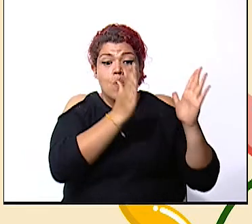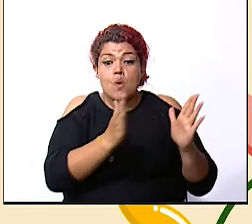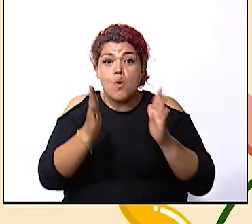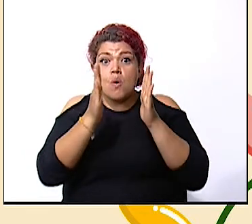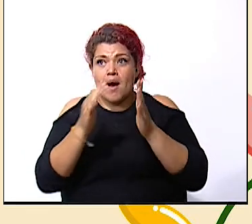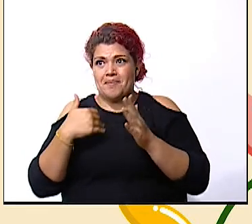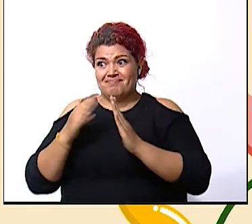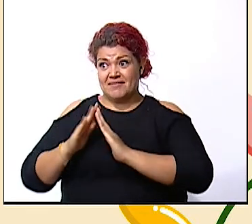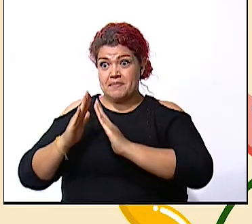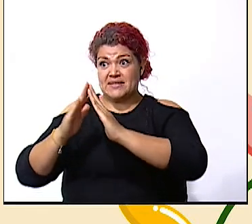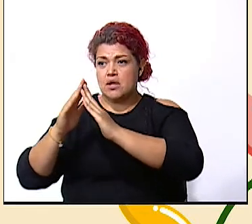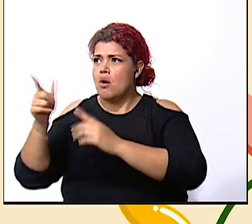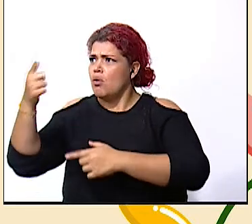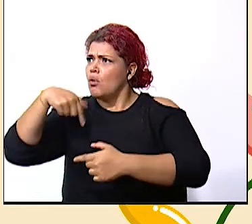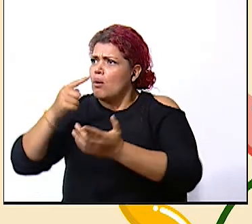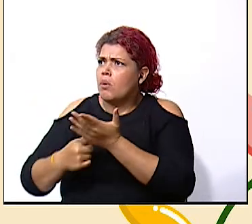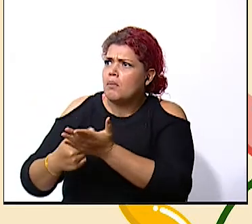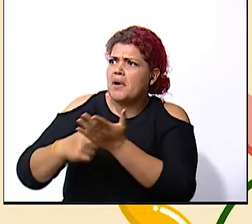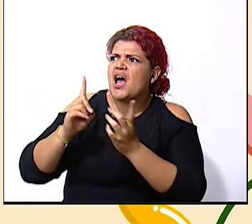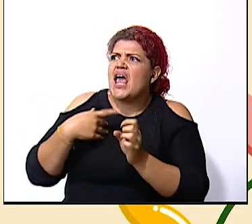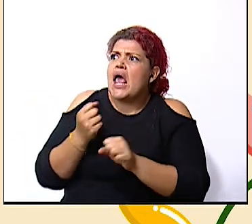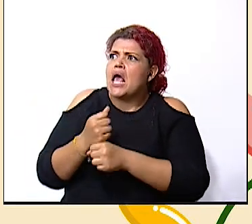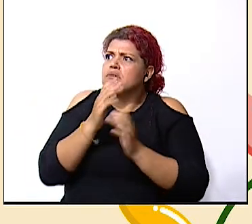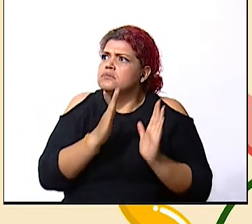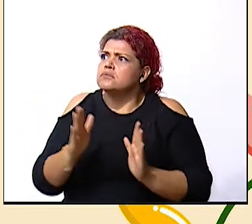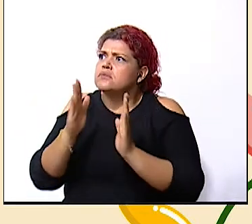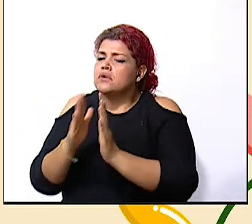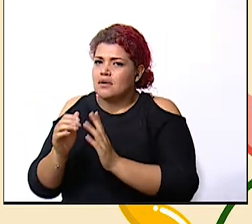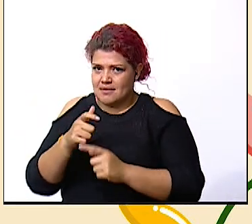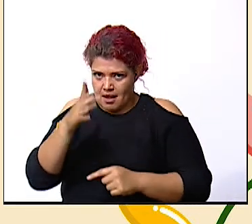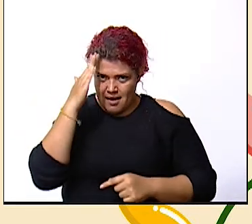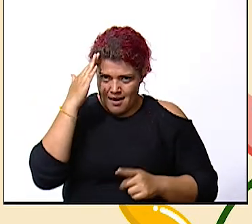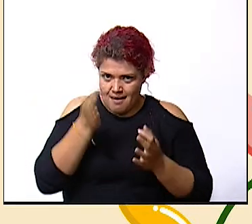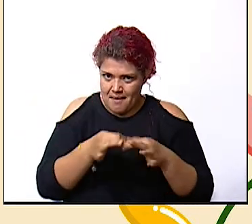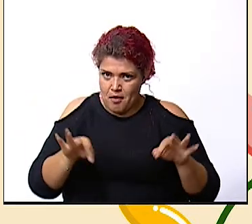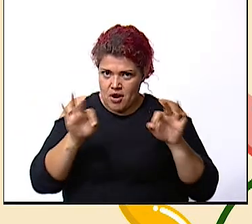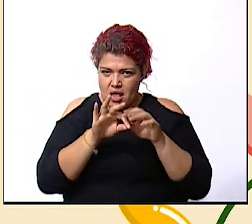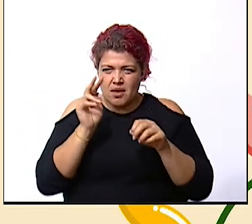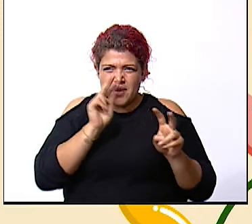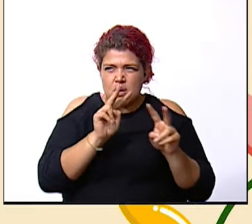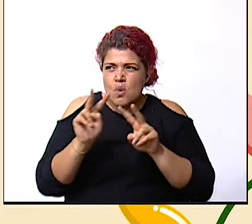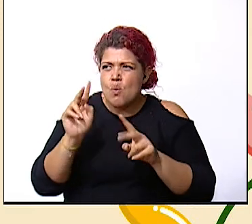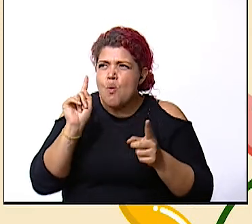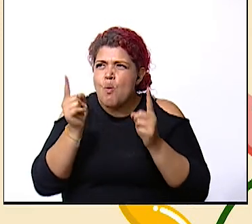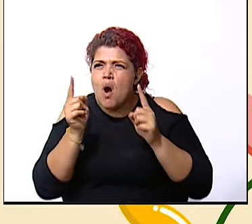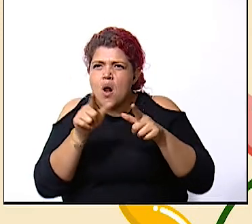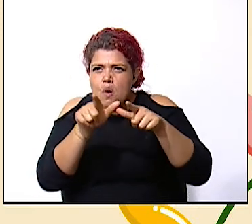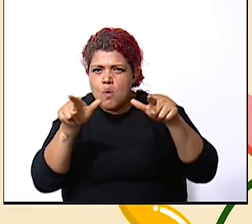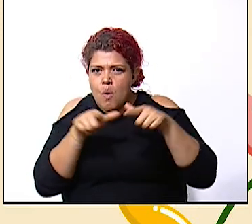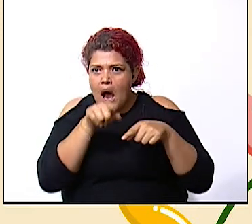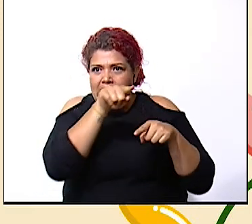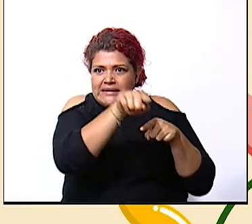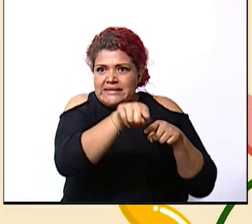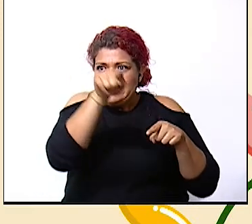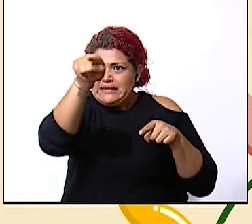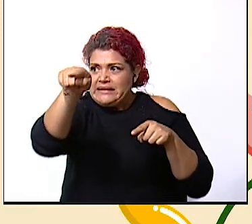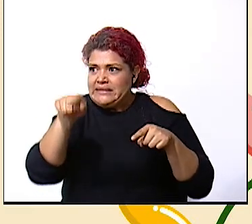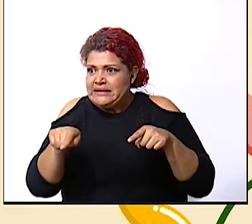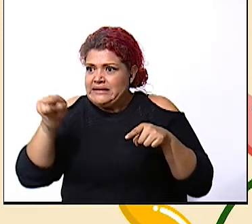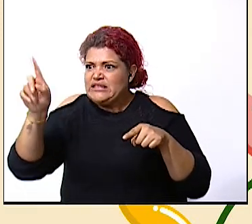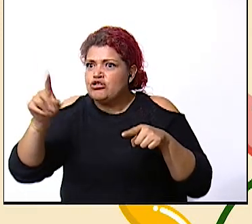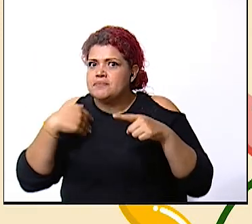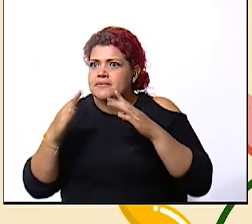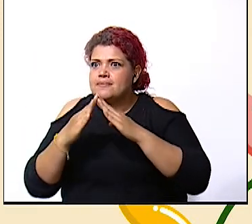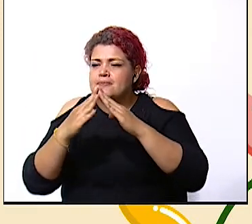como vecinos y sobre todo algo muy importante es poder ver cuáles son esas zonas que tenemos en nuestra